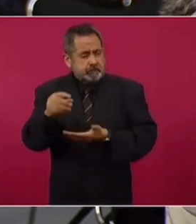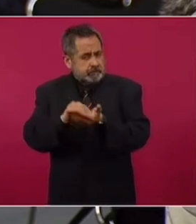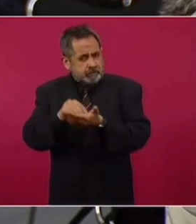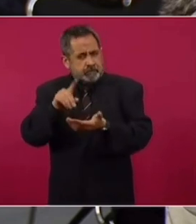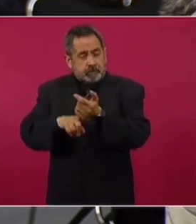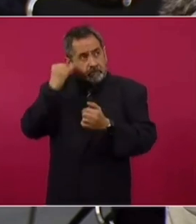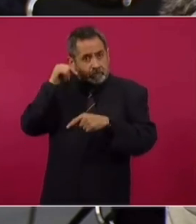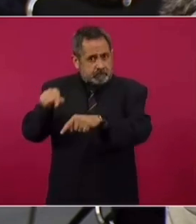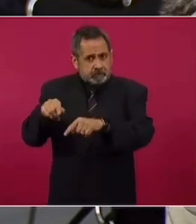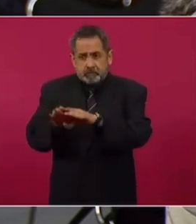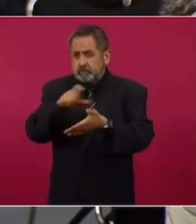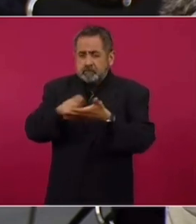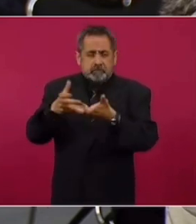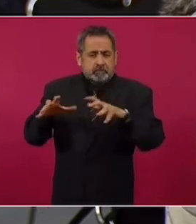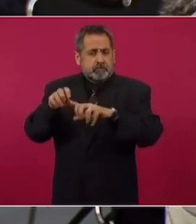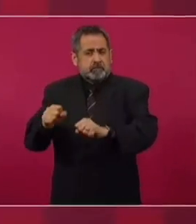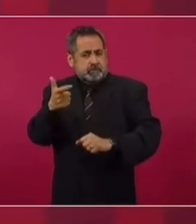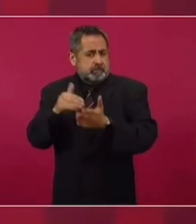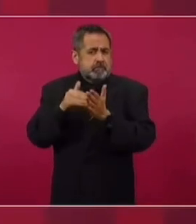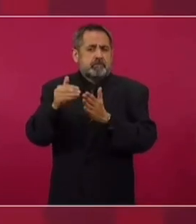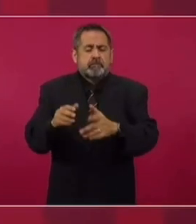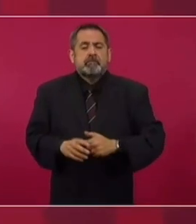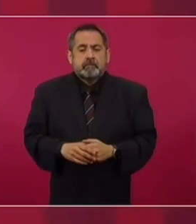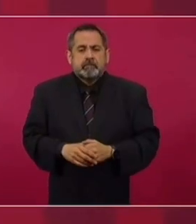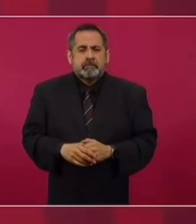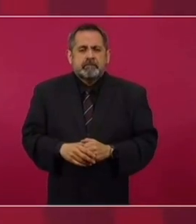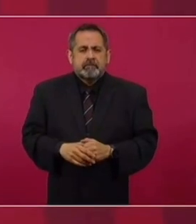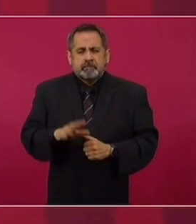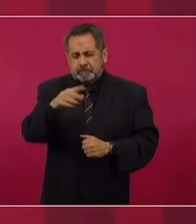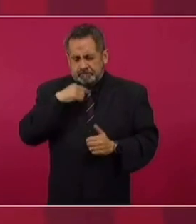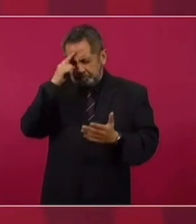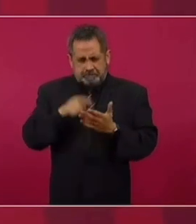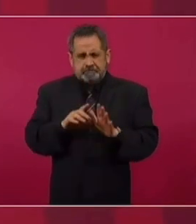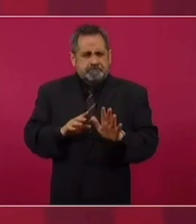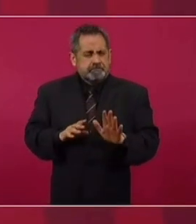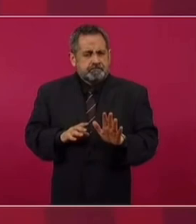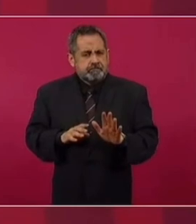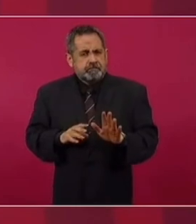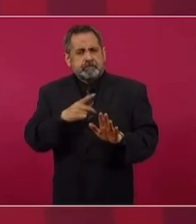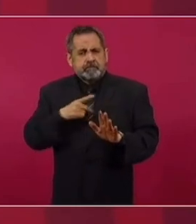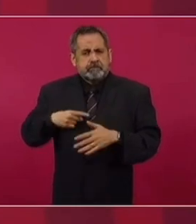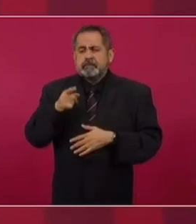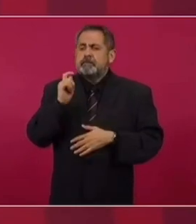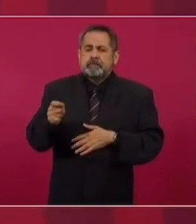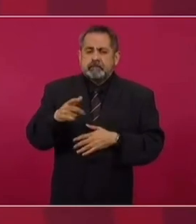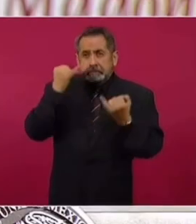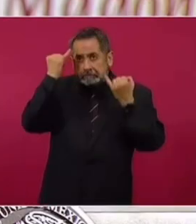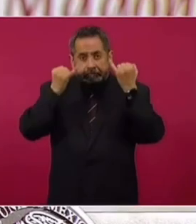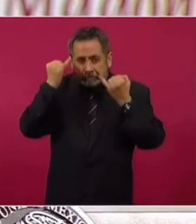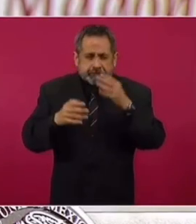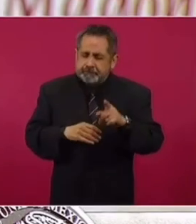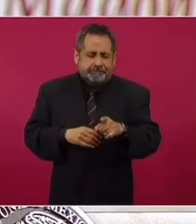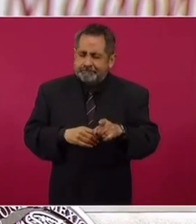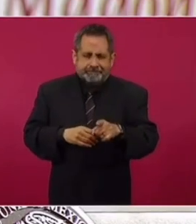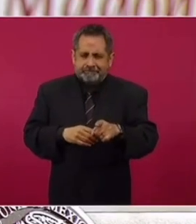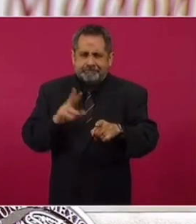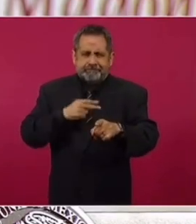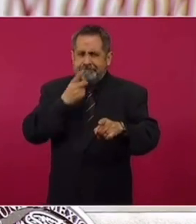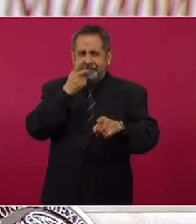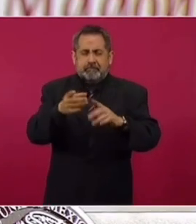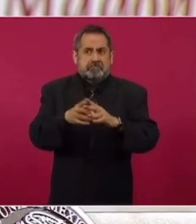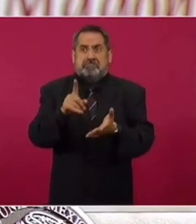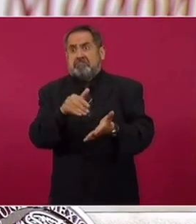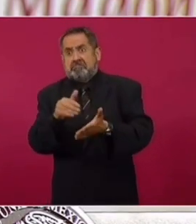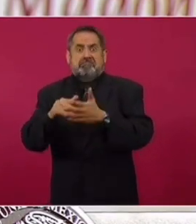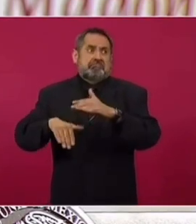¿Se mantiene esta expectativa de esta compra de estos terrenos por este monto? Bueno, yo creo que nosotros debemos evitar la especulación. no hablaría de